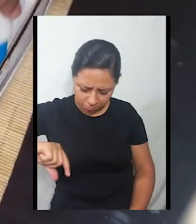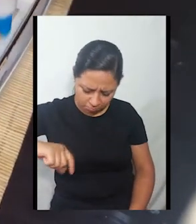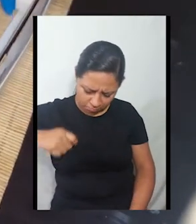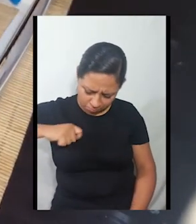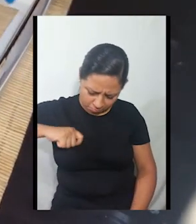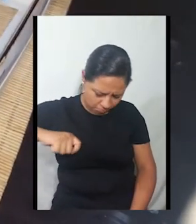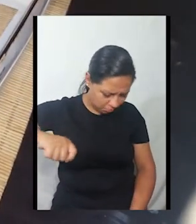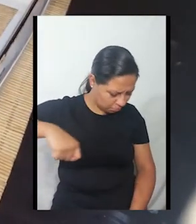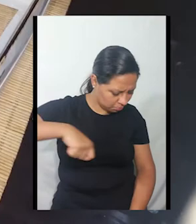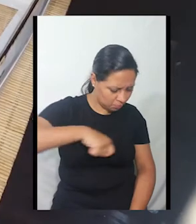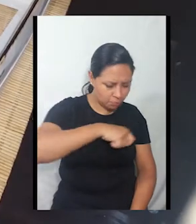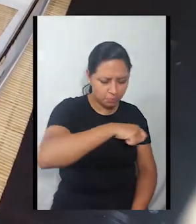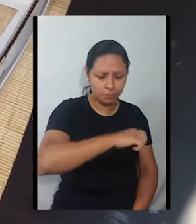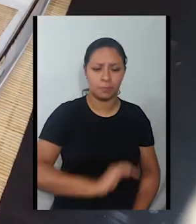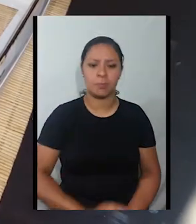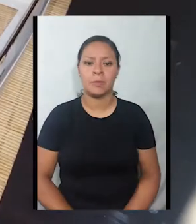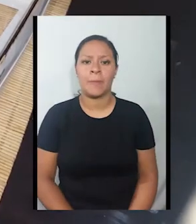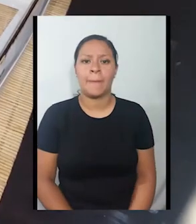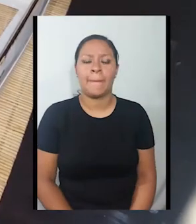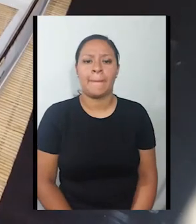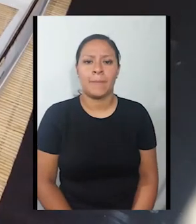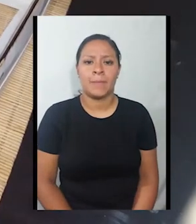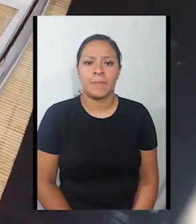los bordes.